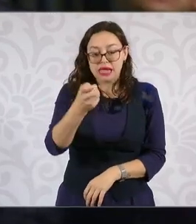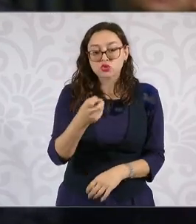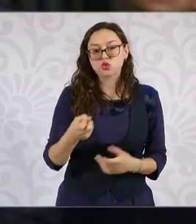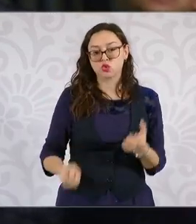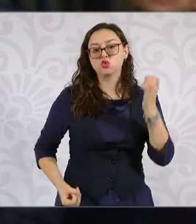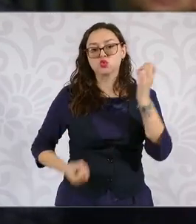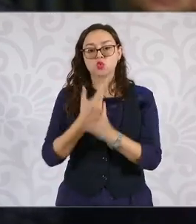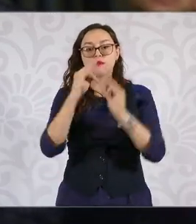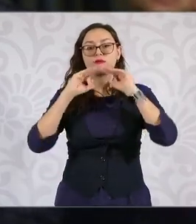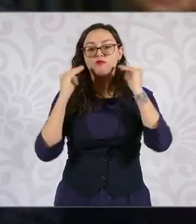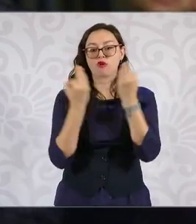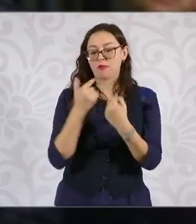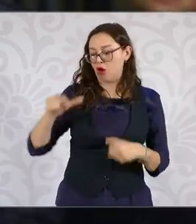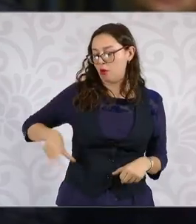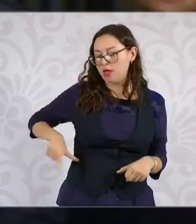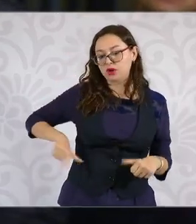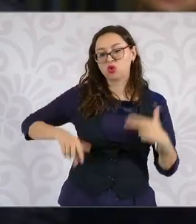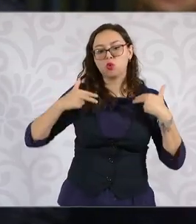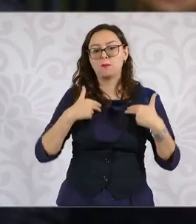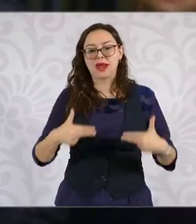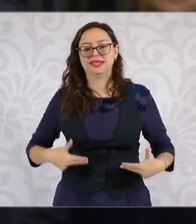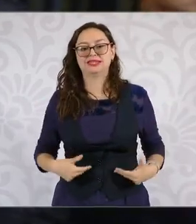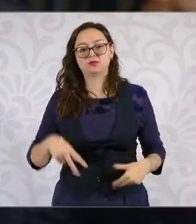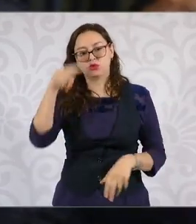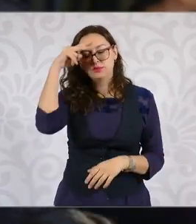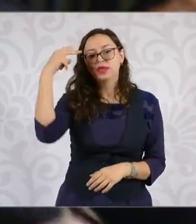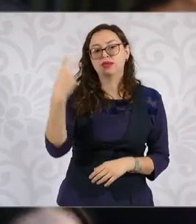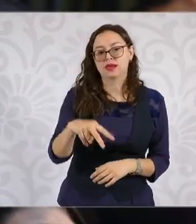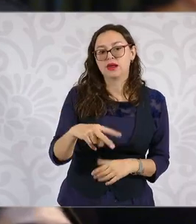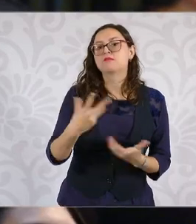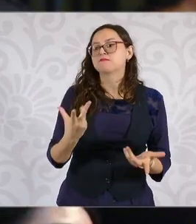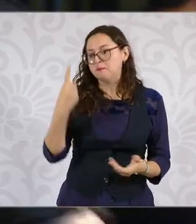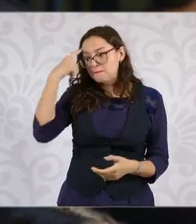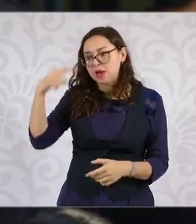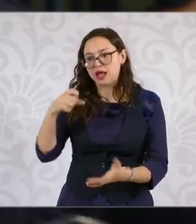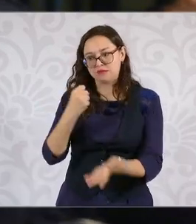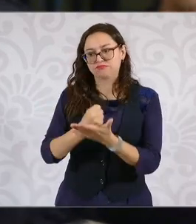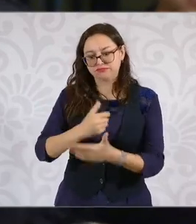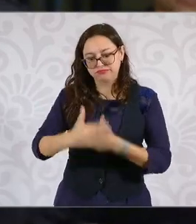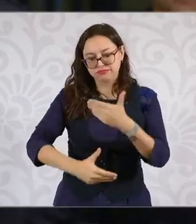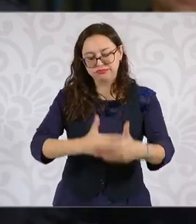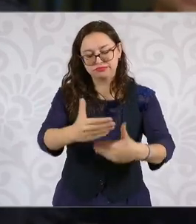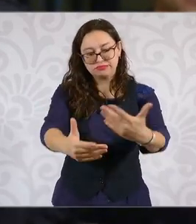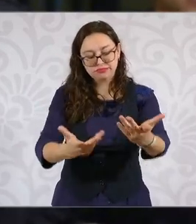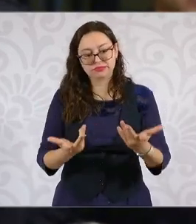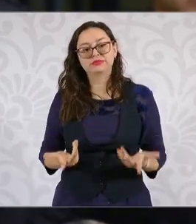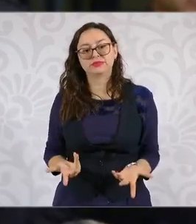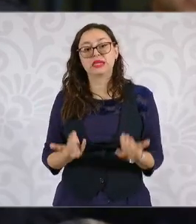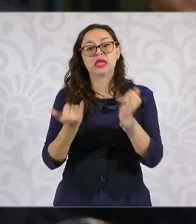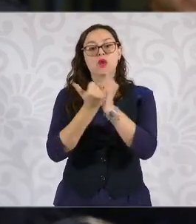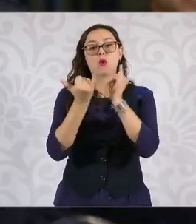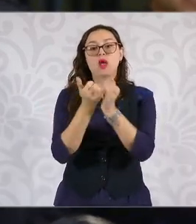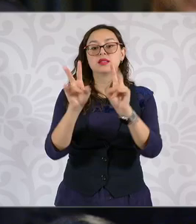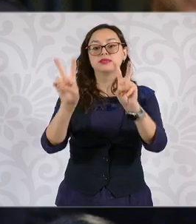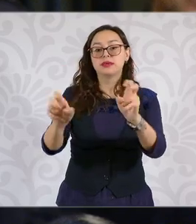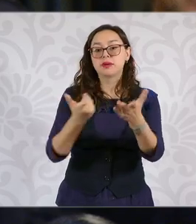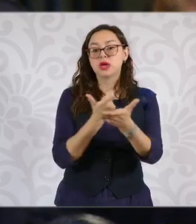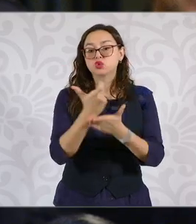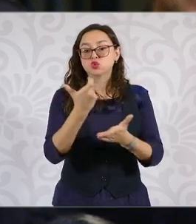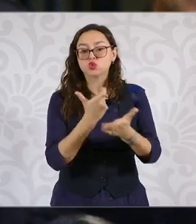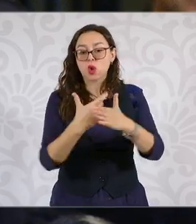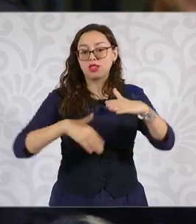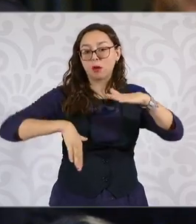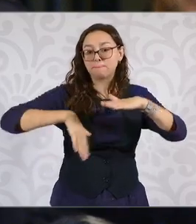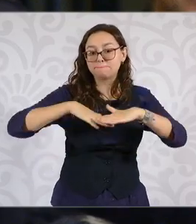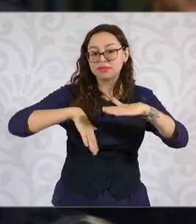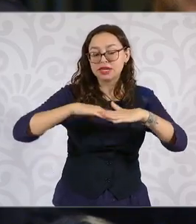importantísimo. Lo mismo que el avance que se dio y ya la aprobación de esta regulación para que los salarios mínimos nunca vuelvan a estar